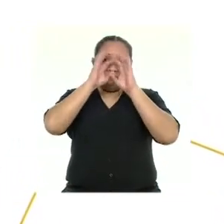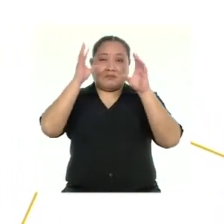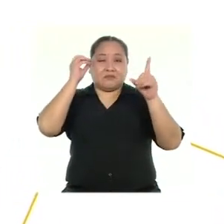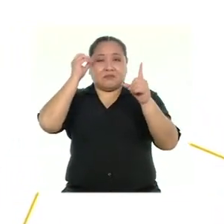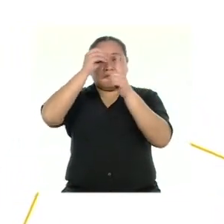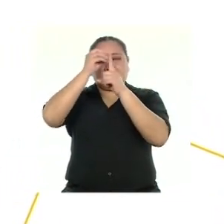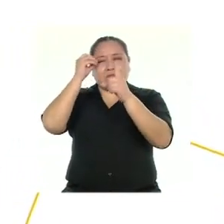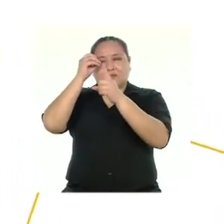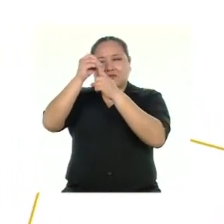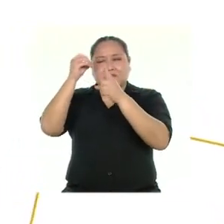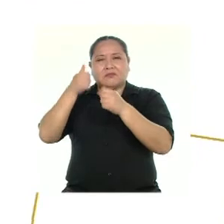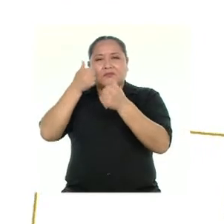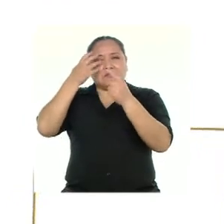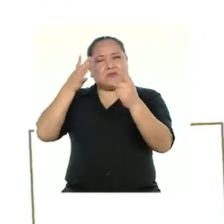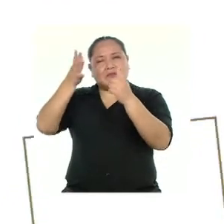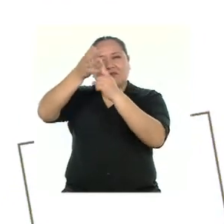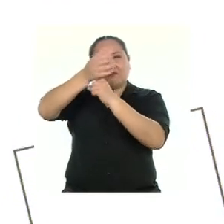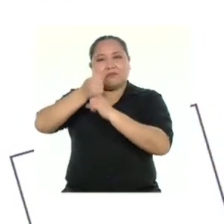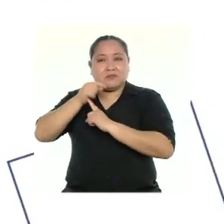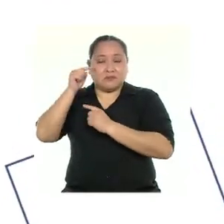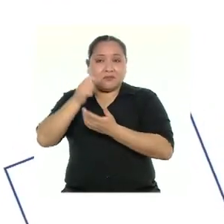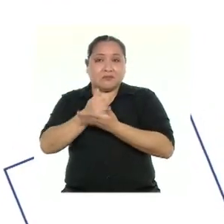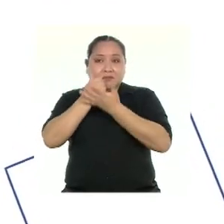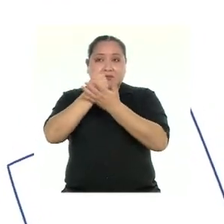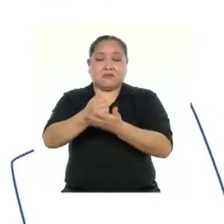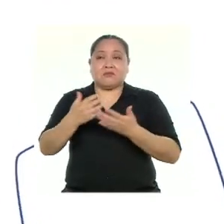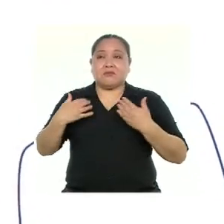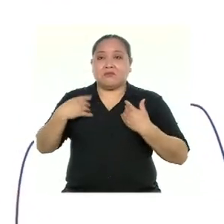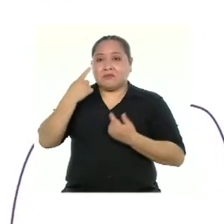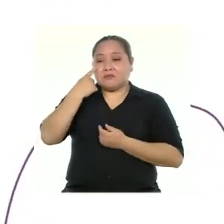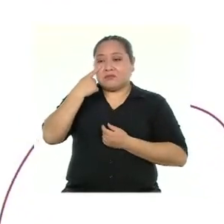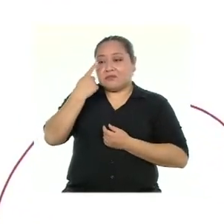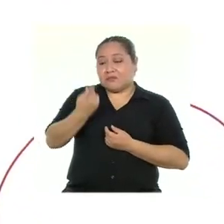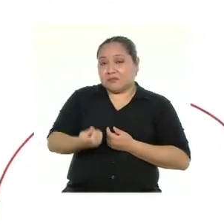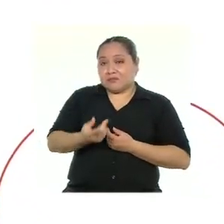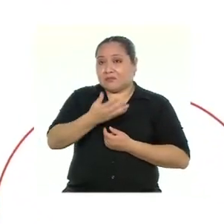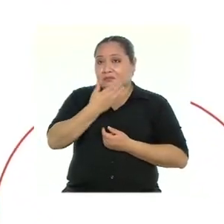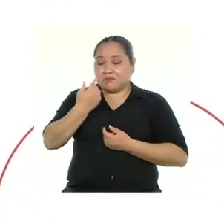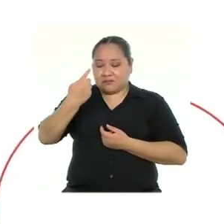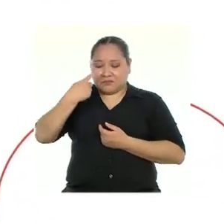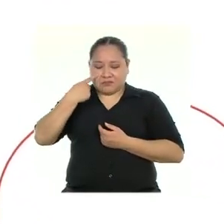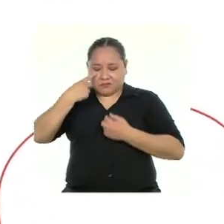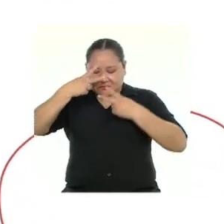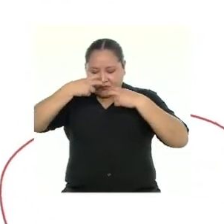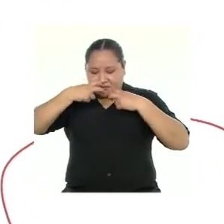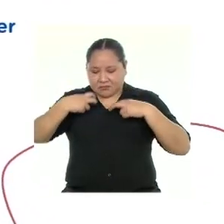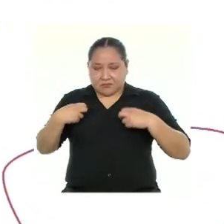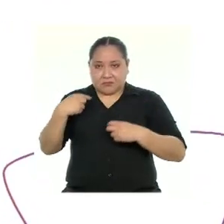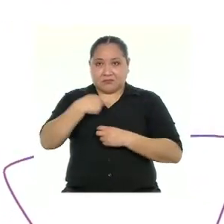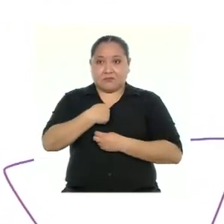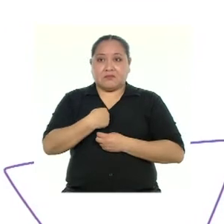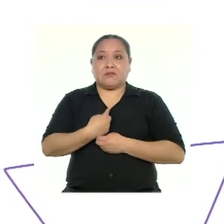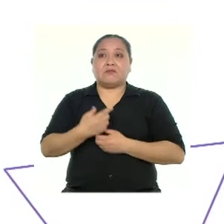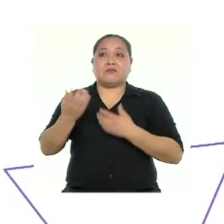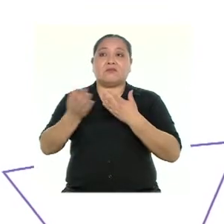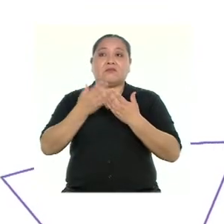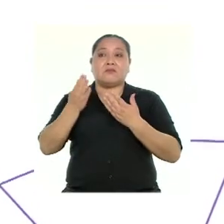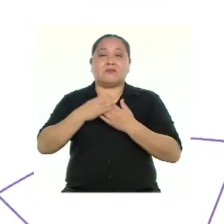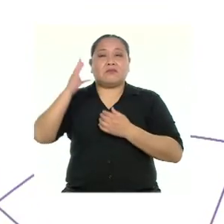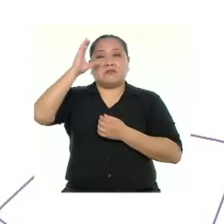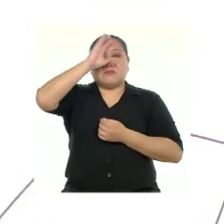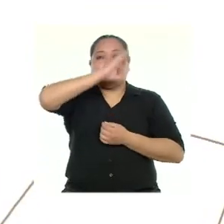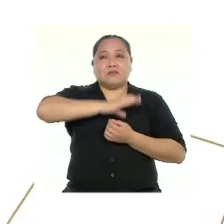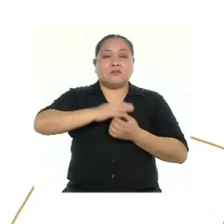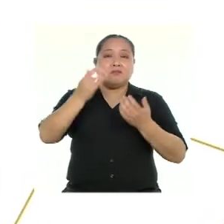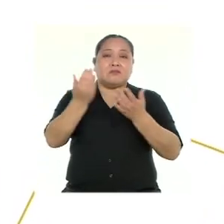objetivos que deseamos alcanzar nos ayuda a tener un mejor conocimiento de nosotras y nosotros mismos. Nos facilita la